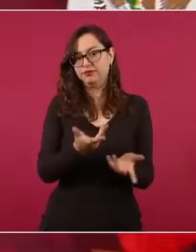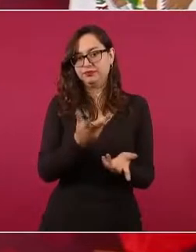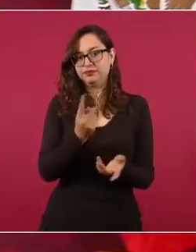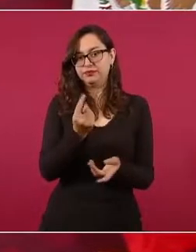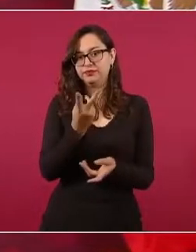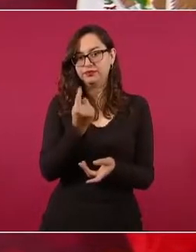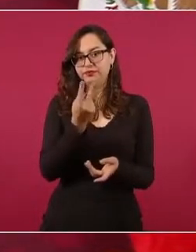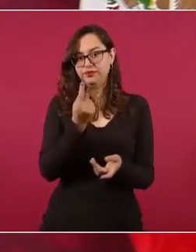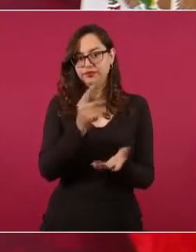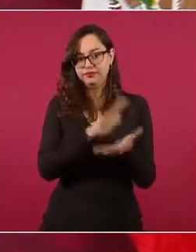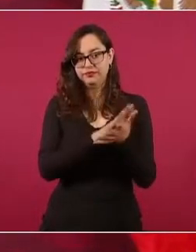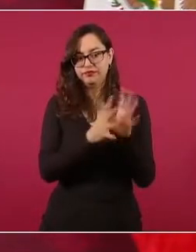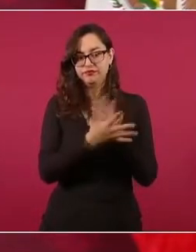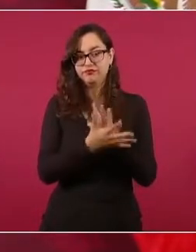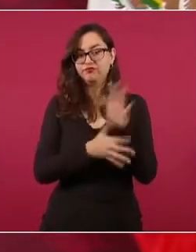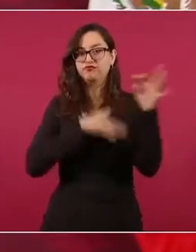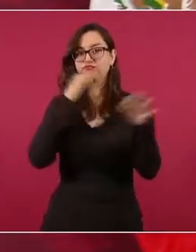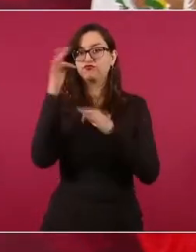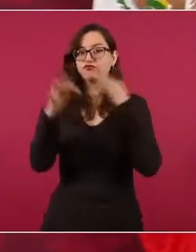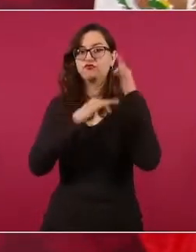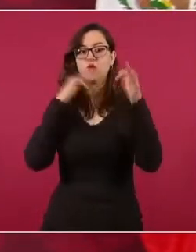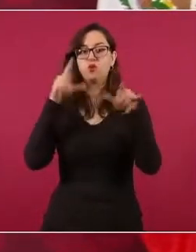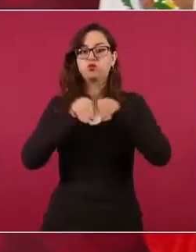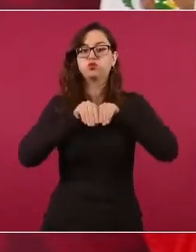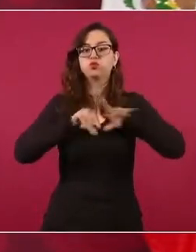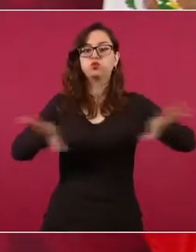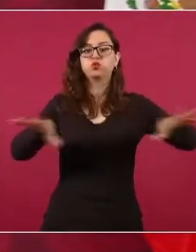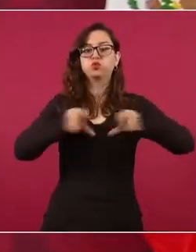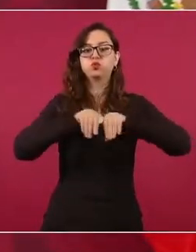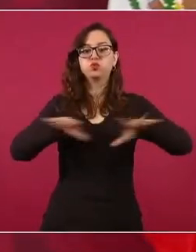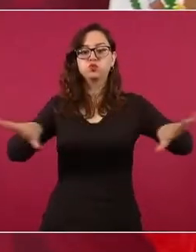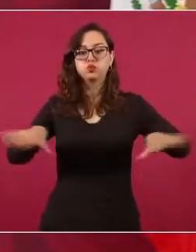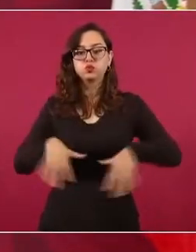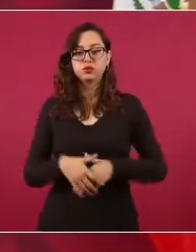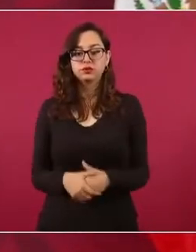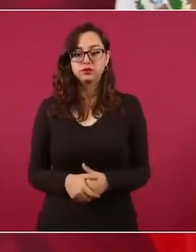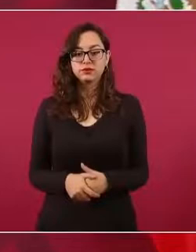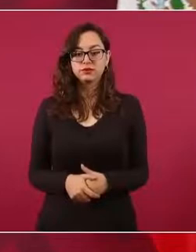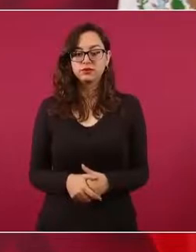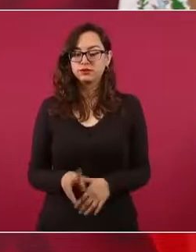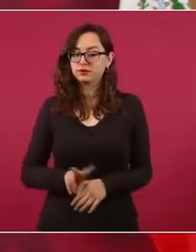Todo un espectáculo perverso.